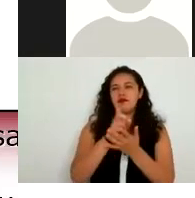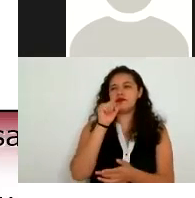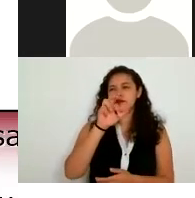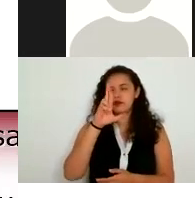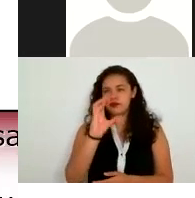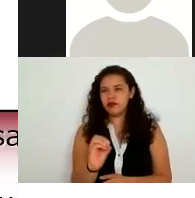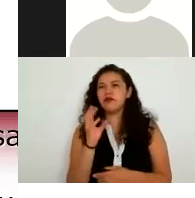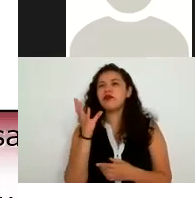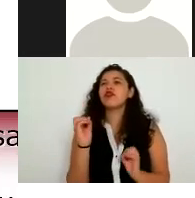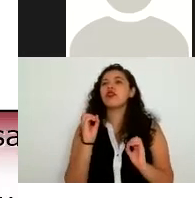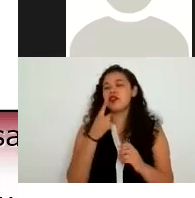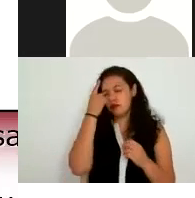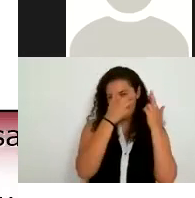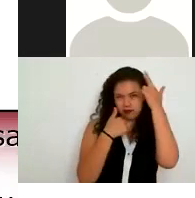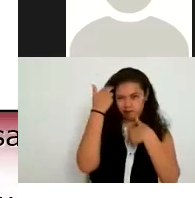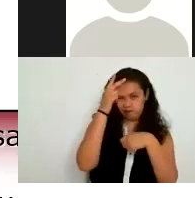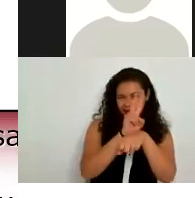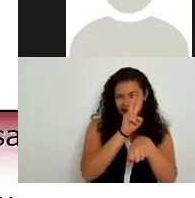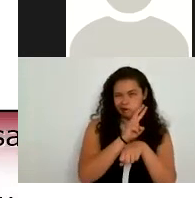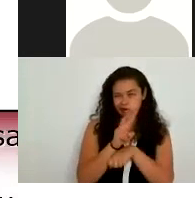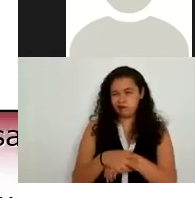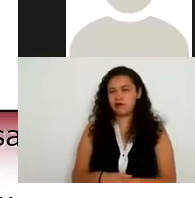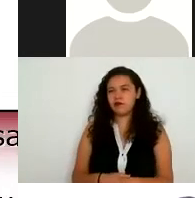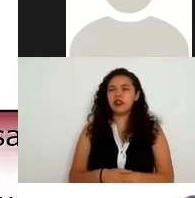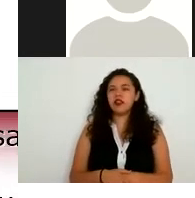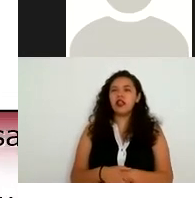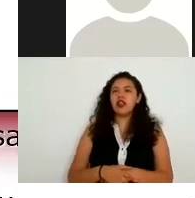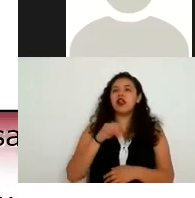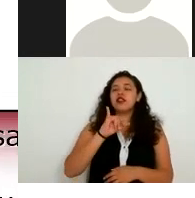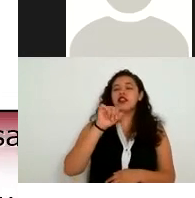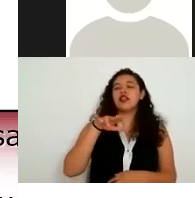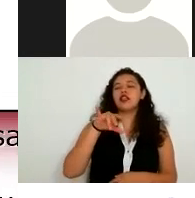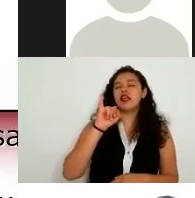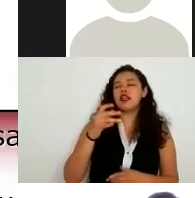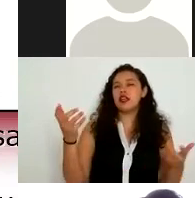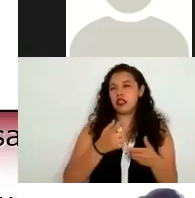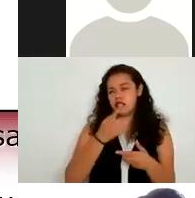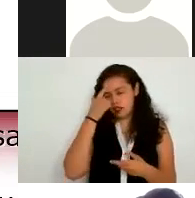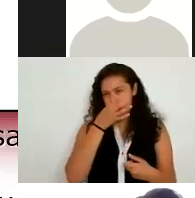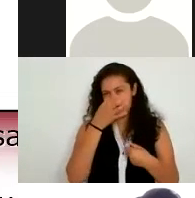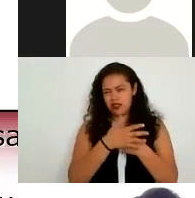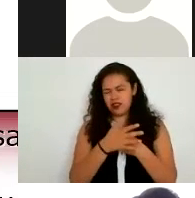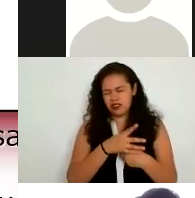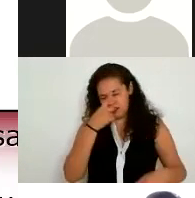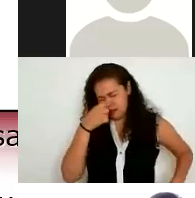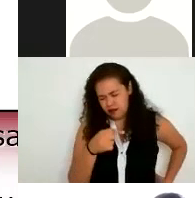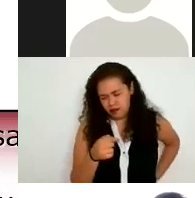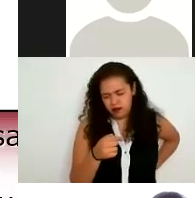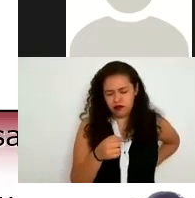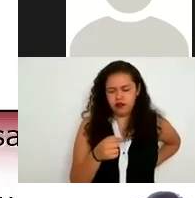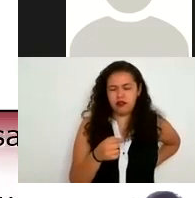por verificación esto lo realiza el INAI el INAI notifica el presunto infractor y proporciona informe de hechos